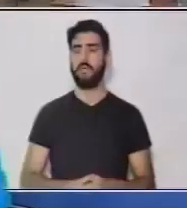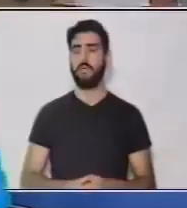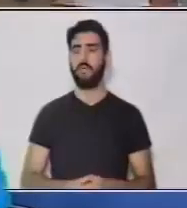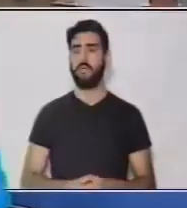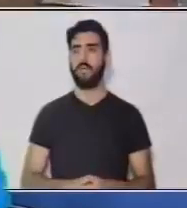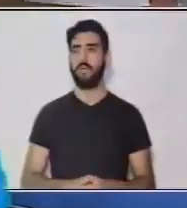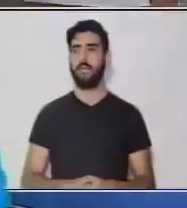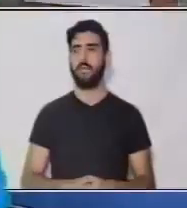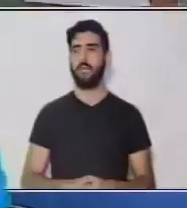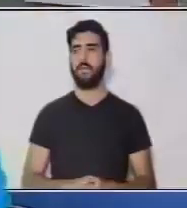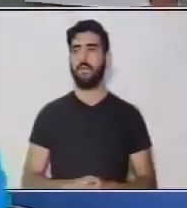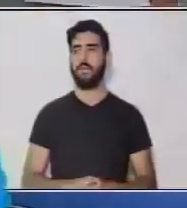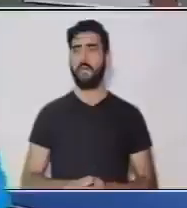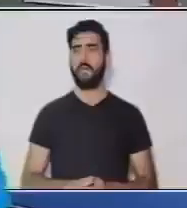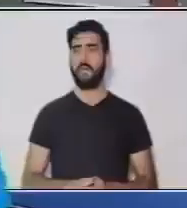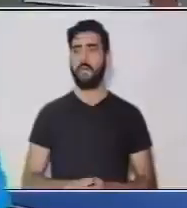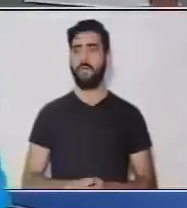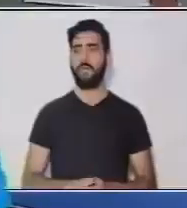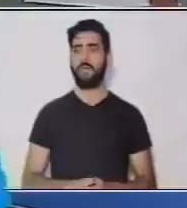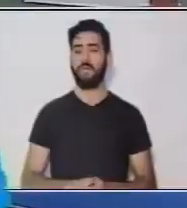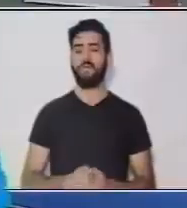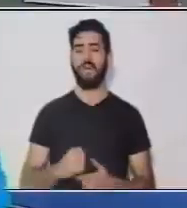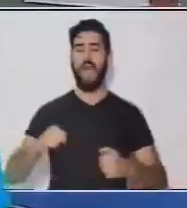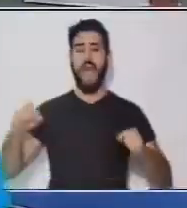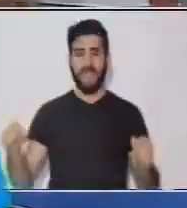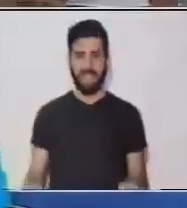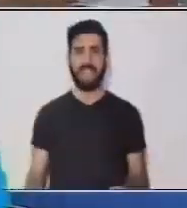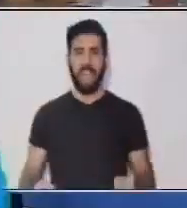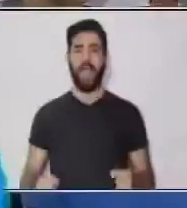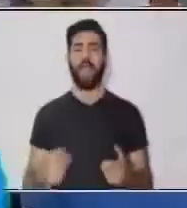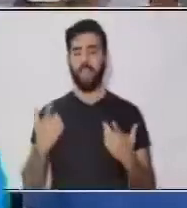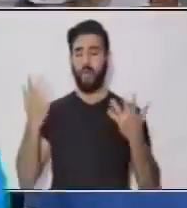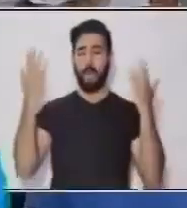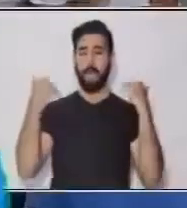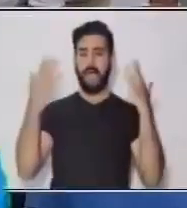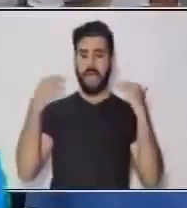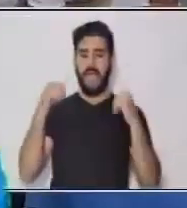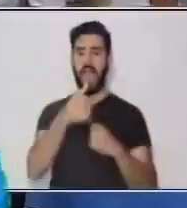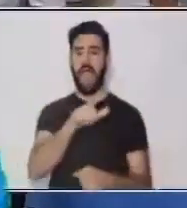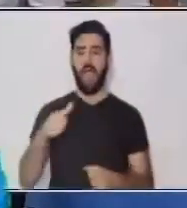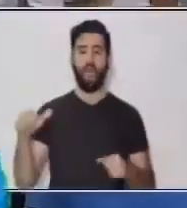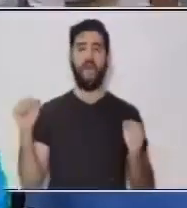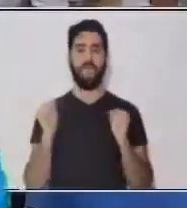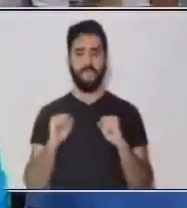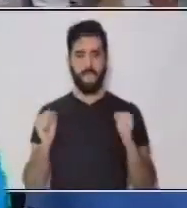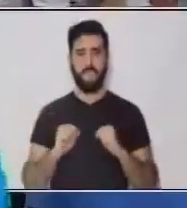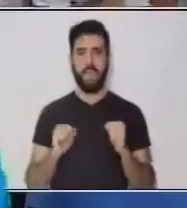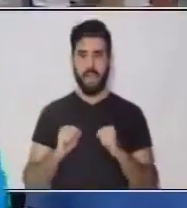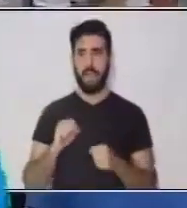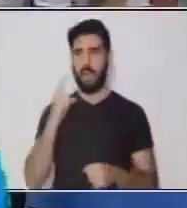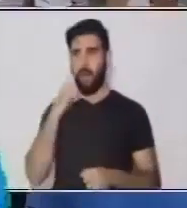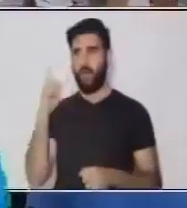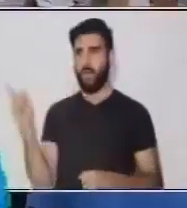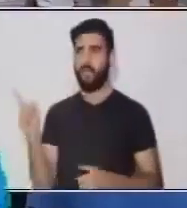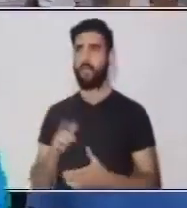Castigó... Bañándolo... Con agua fría... Vamos a colocar acá...